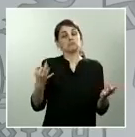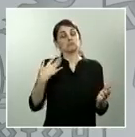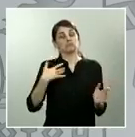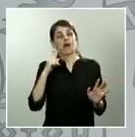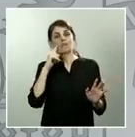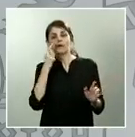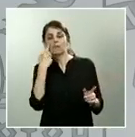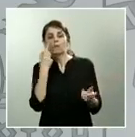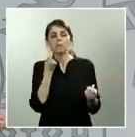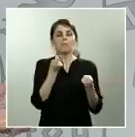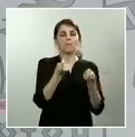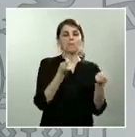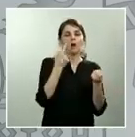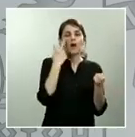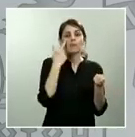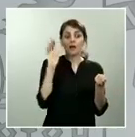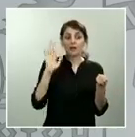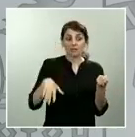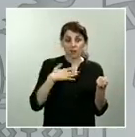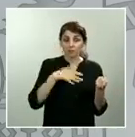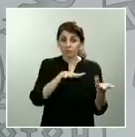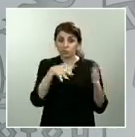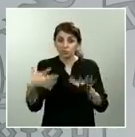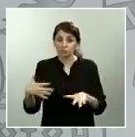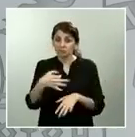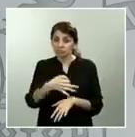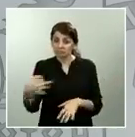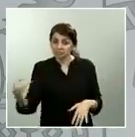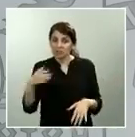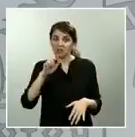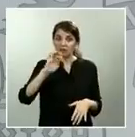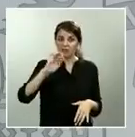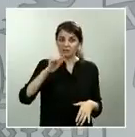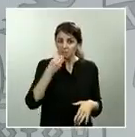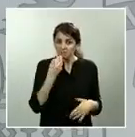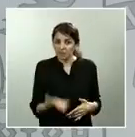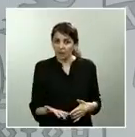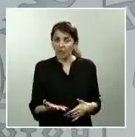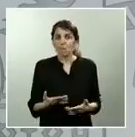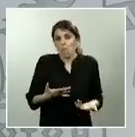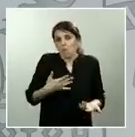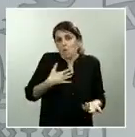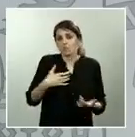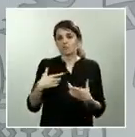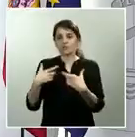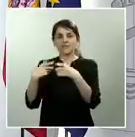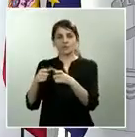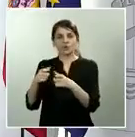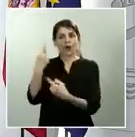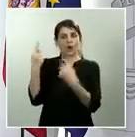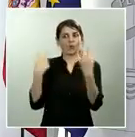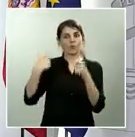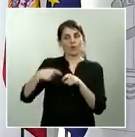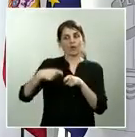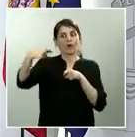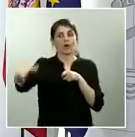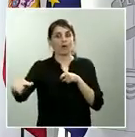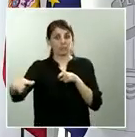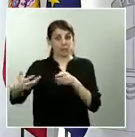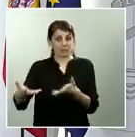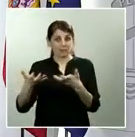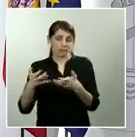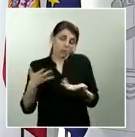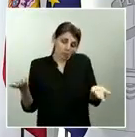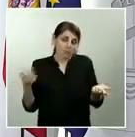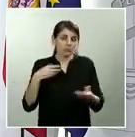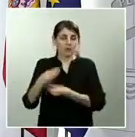comportamiento eficaz y si hay algún sector que se pudiera beneficiar de su ampliación o de su prolongación Ministra hay dos medios